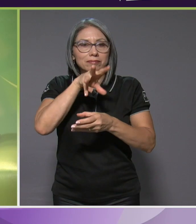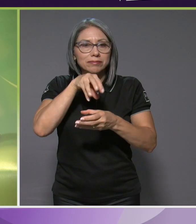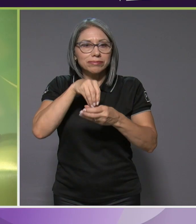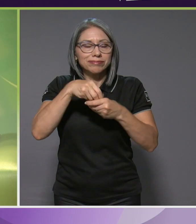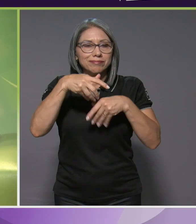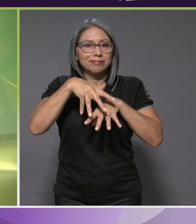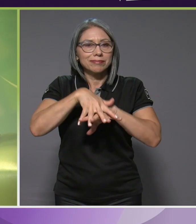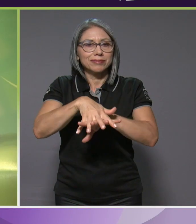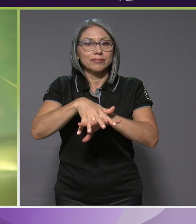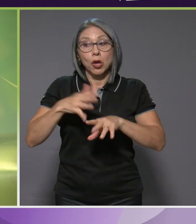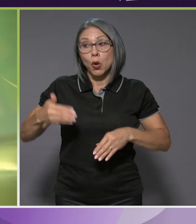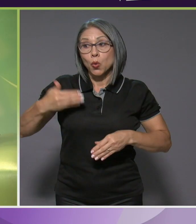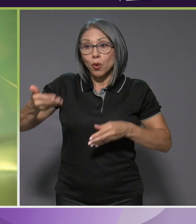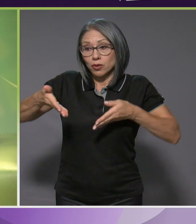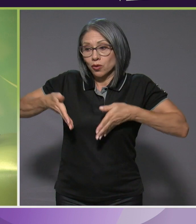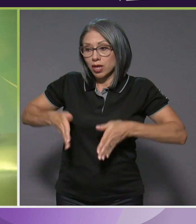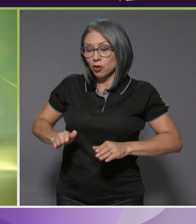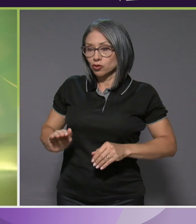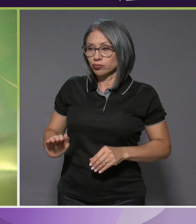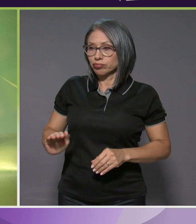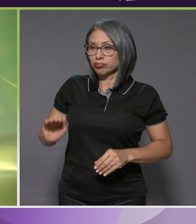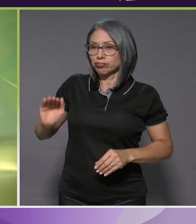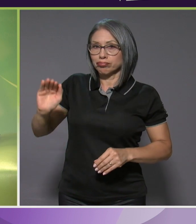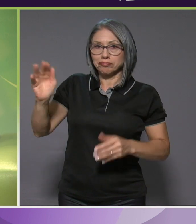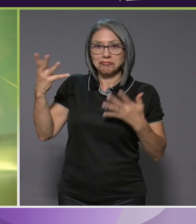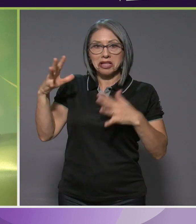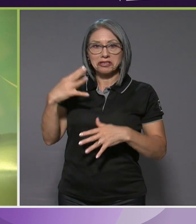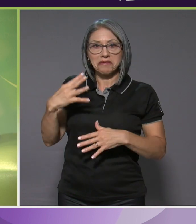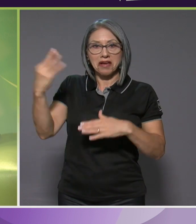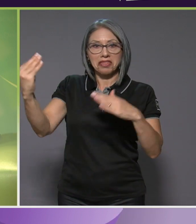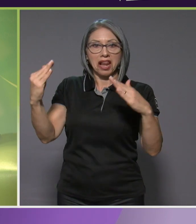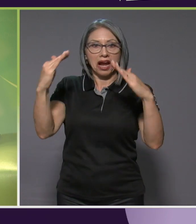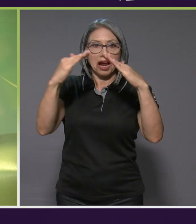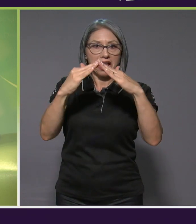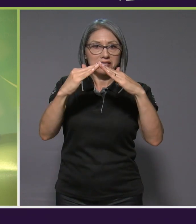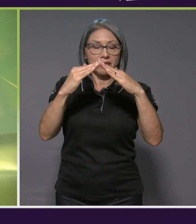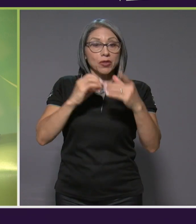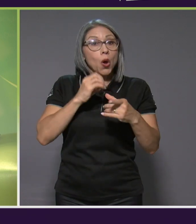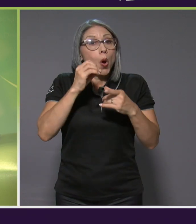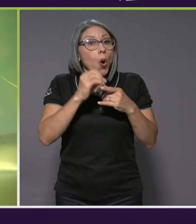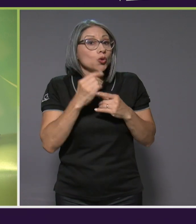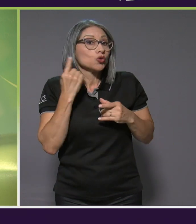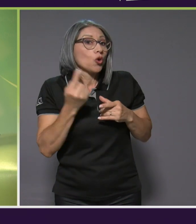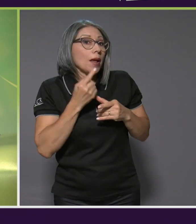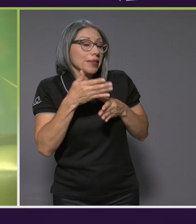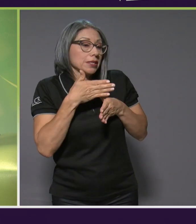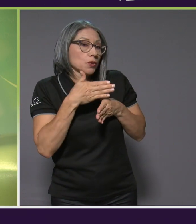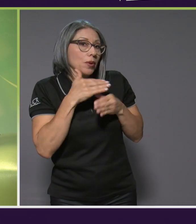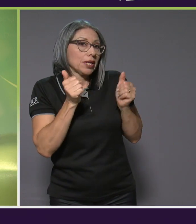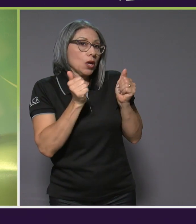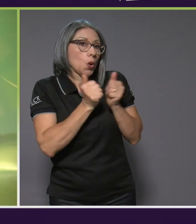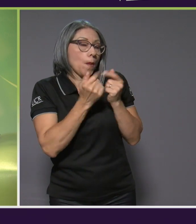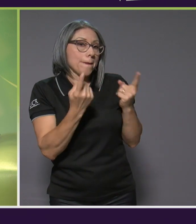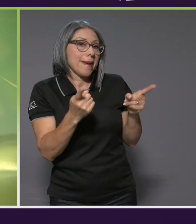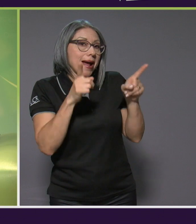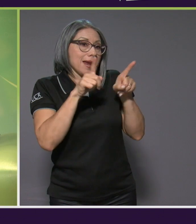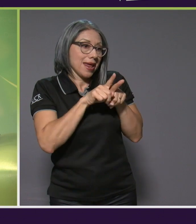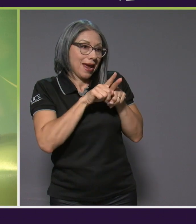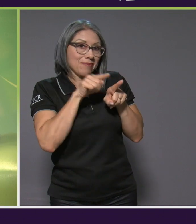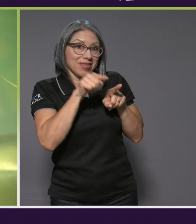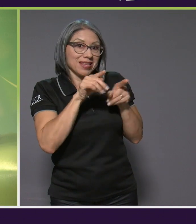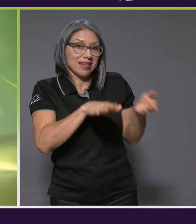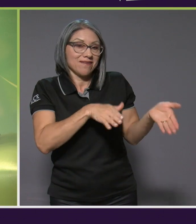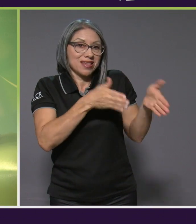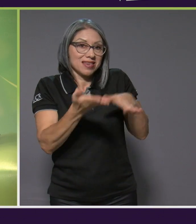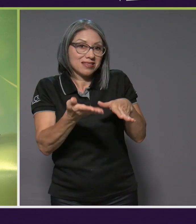Cuando los hijos se hacen grandes y se van de la casa, cuando se convive solamente con la pareja y esta fallece, las rutinas pueden